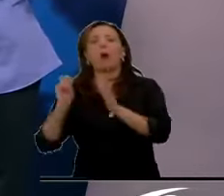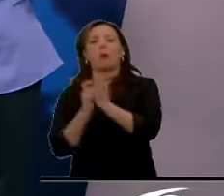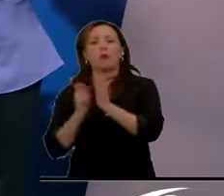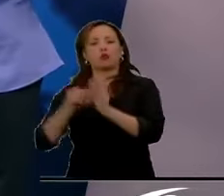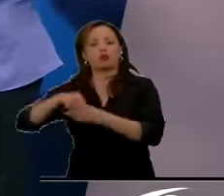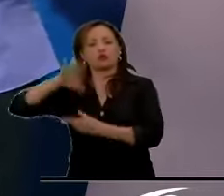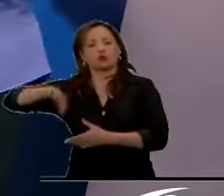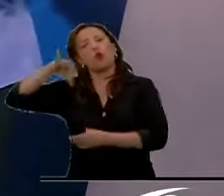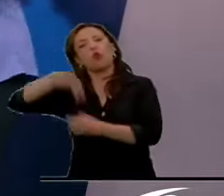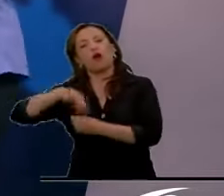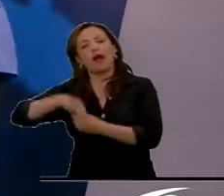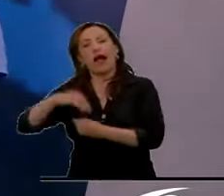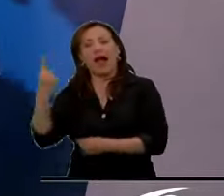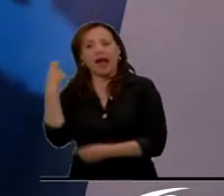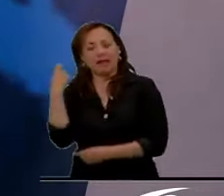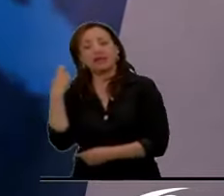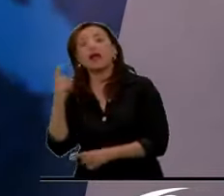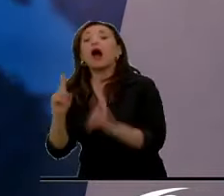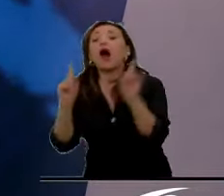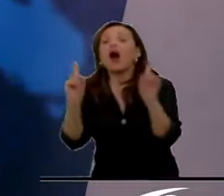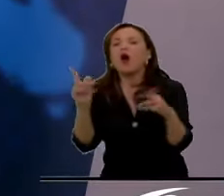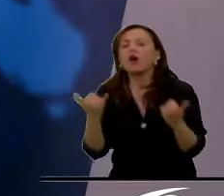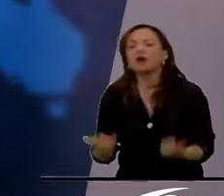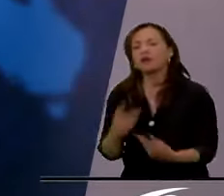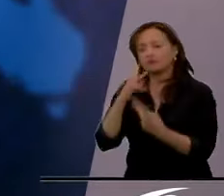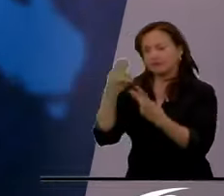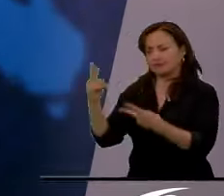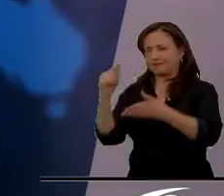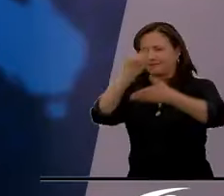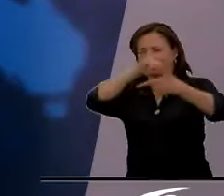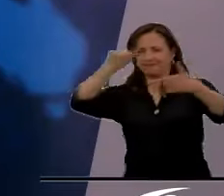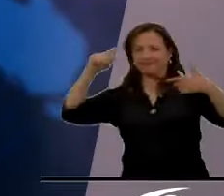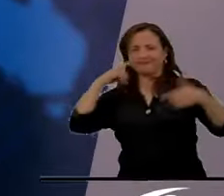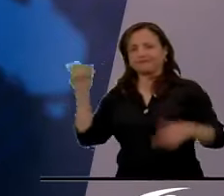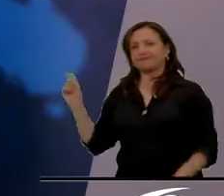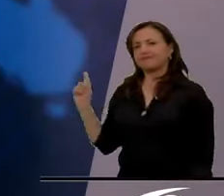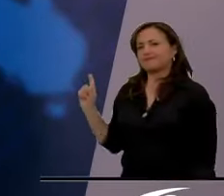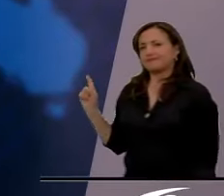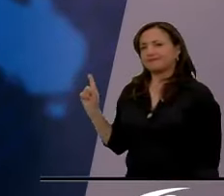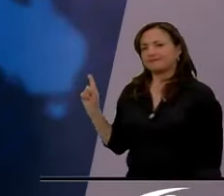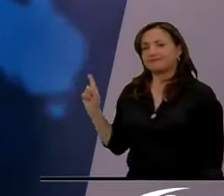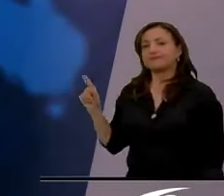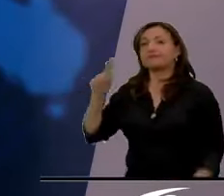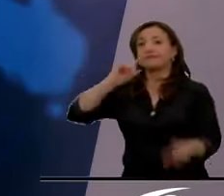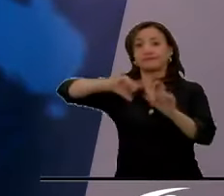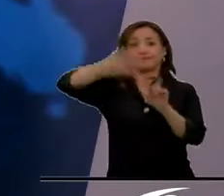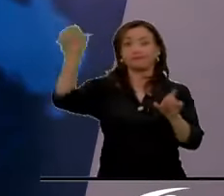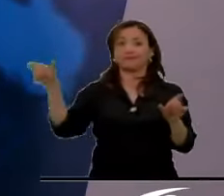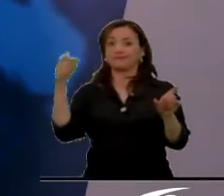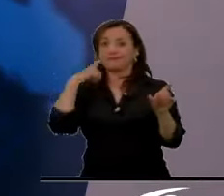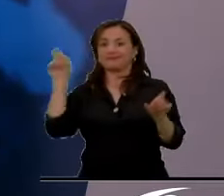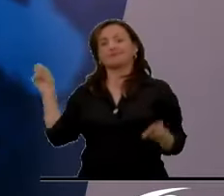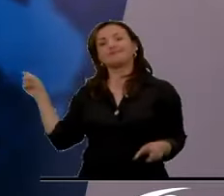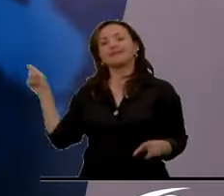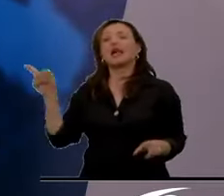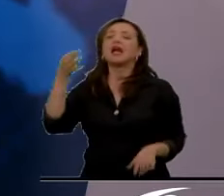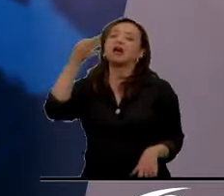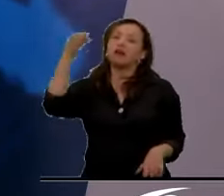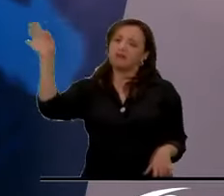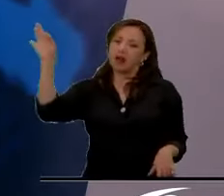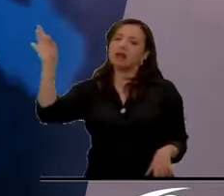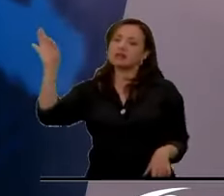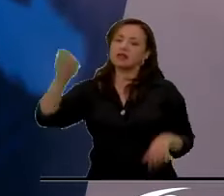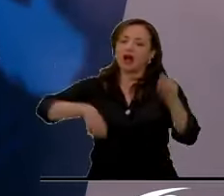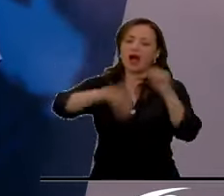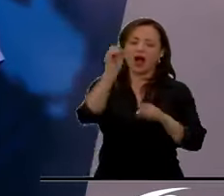elecciones. Ahora, si miramos este gráfico acá, vemos que en Francia, entonces, ganó, sí, el nuevo